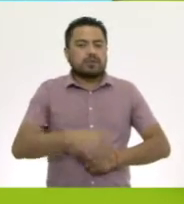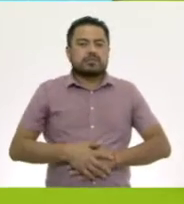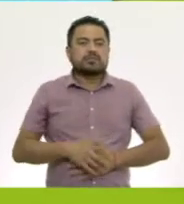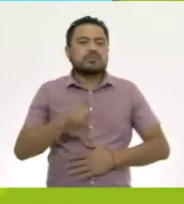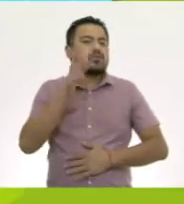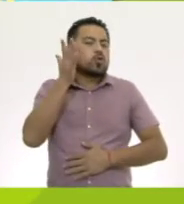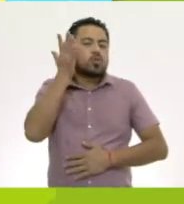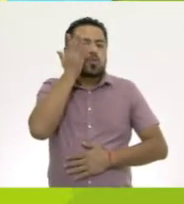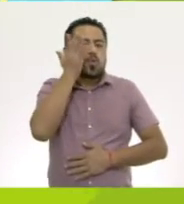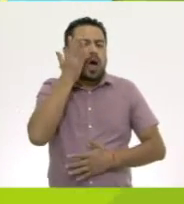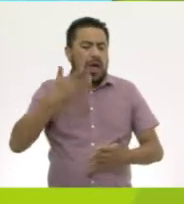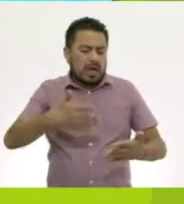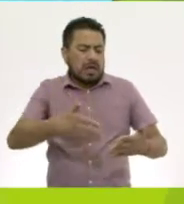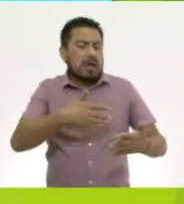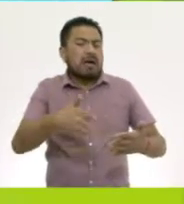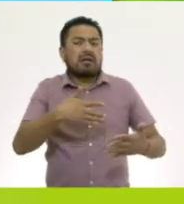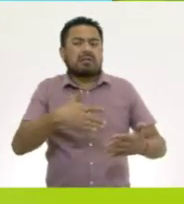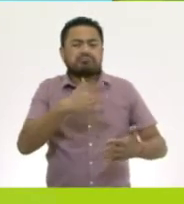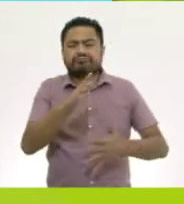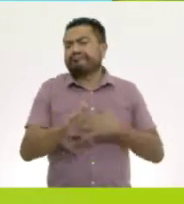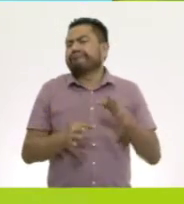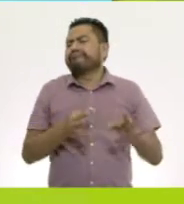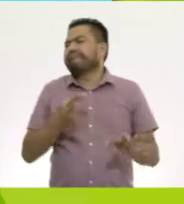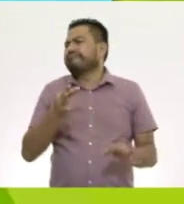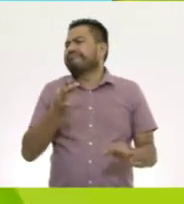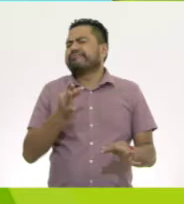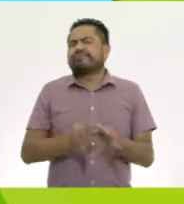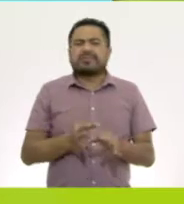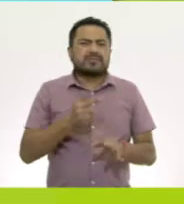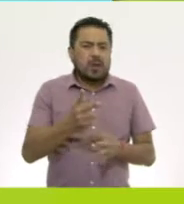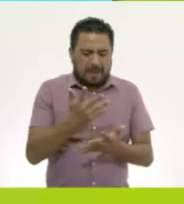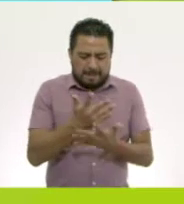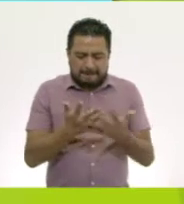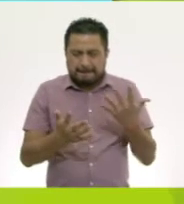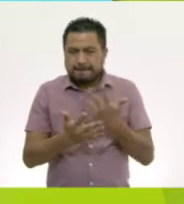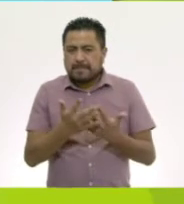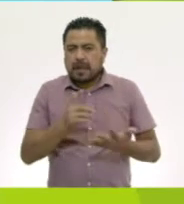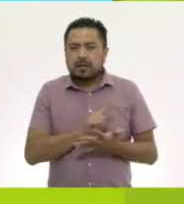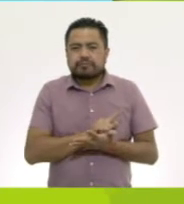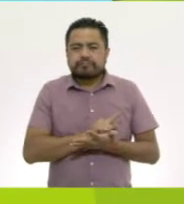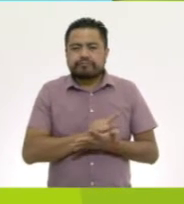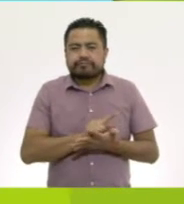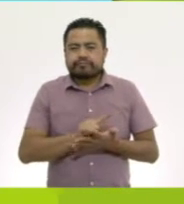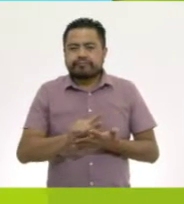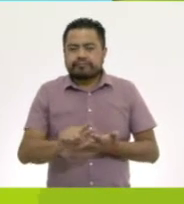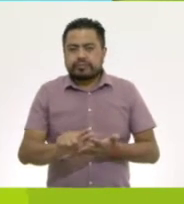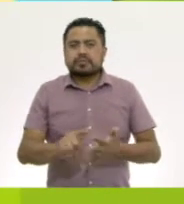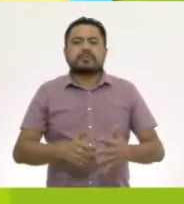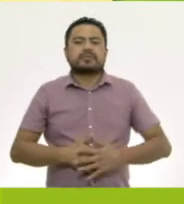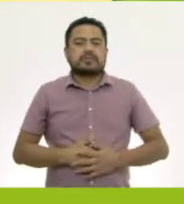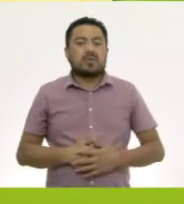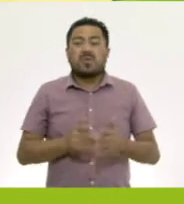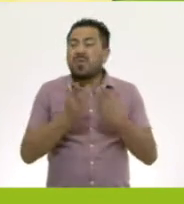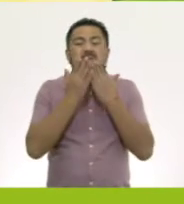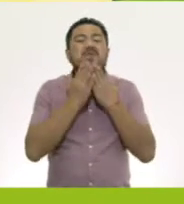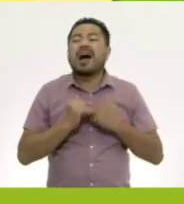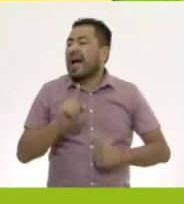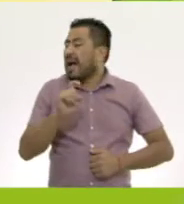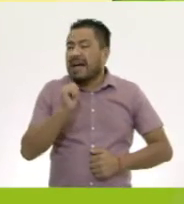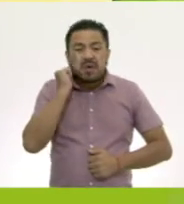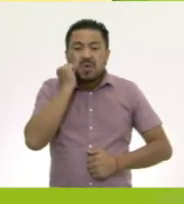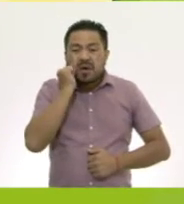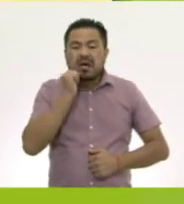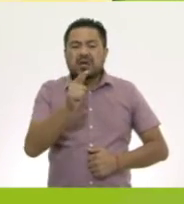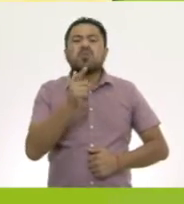Sécalas con una toalla. ¡Y listo! Tus manos están limpias. Si no tienes agua y